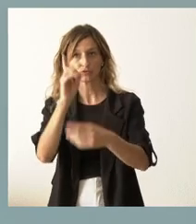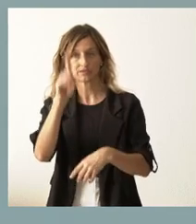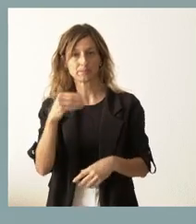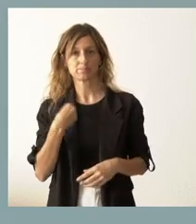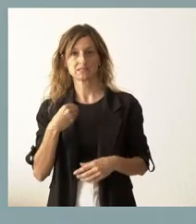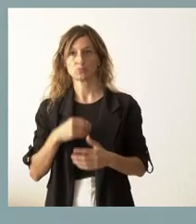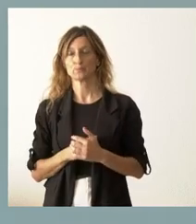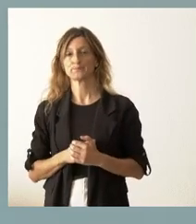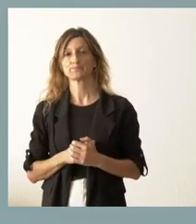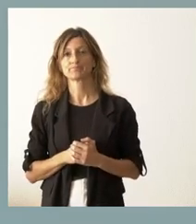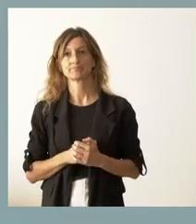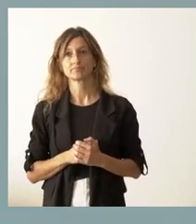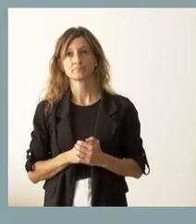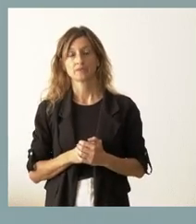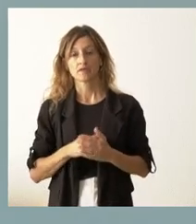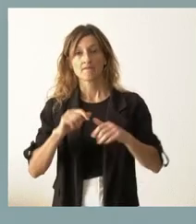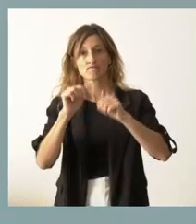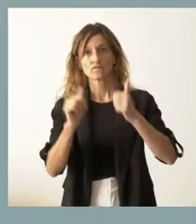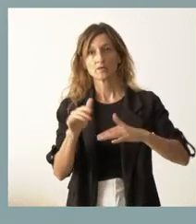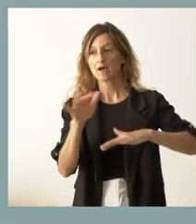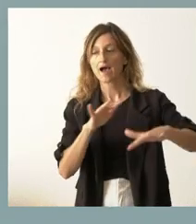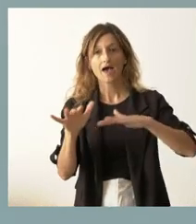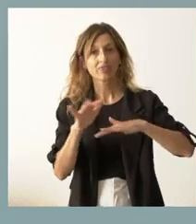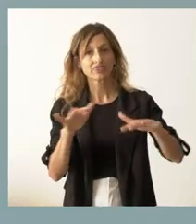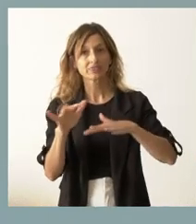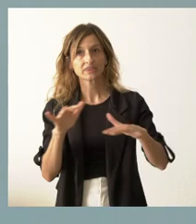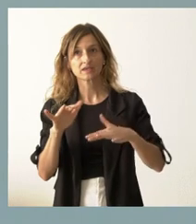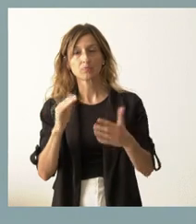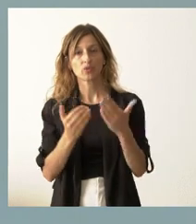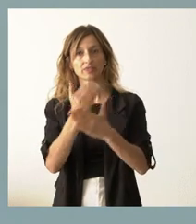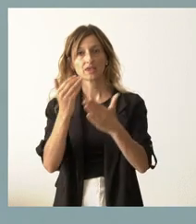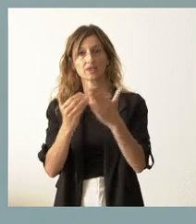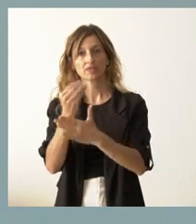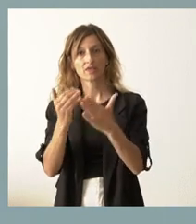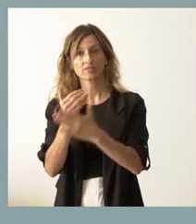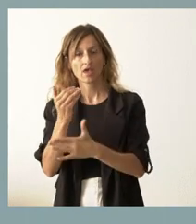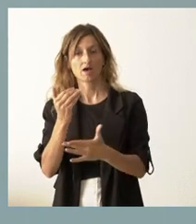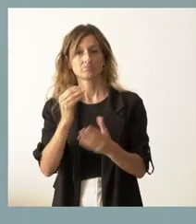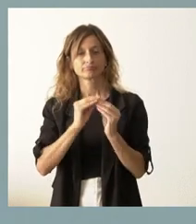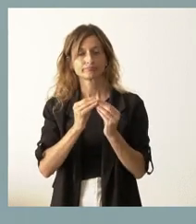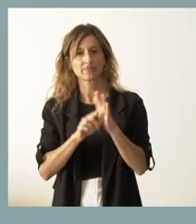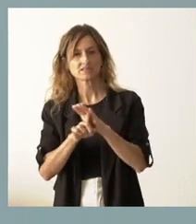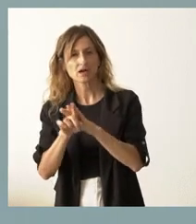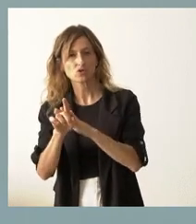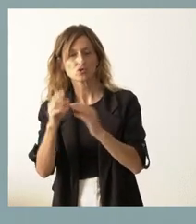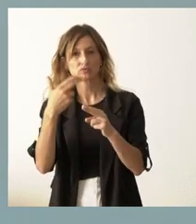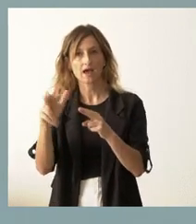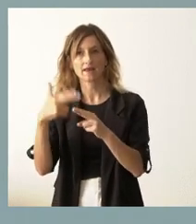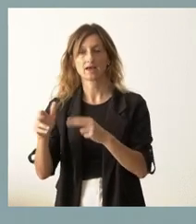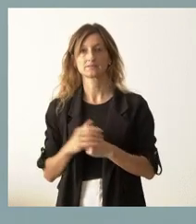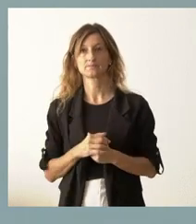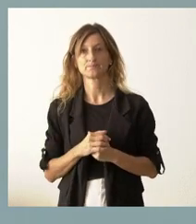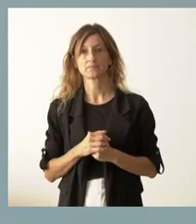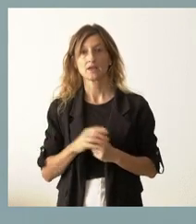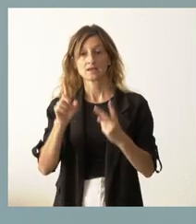Seguimos, por tanto, de una forma muy activa y muy al día a día en el desarrollo de este tipo de tareas. Y un